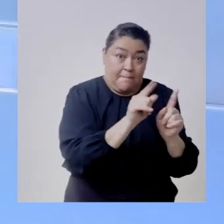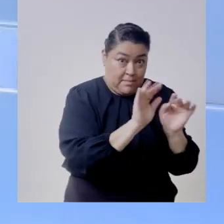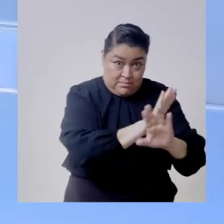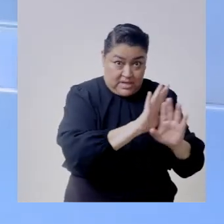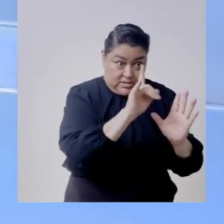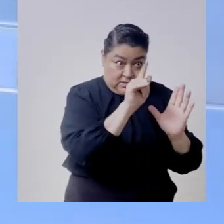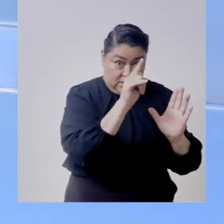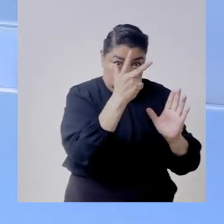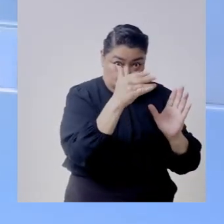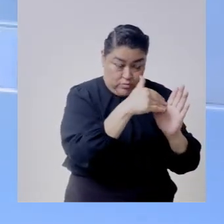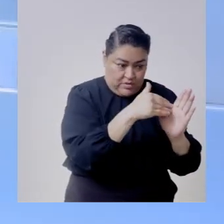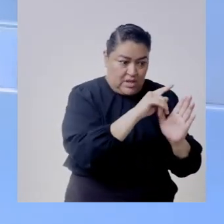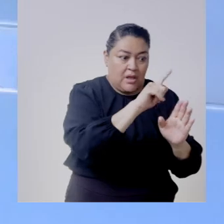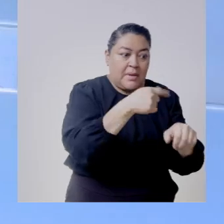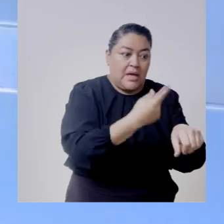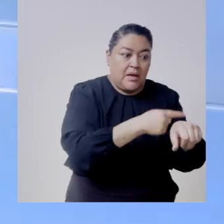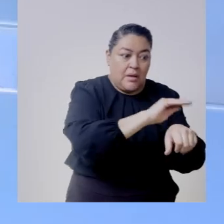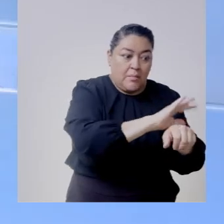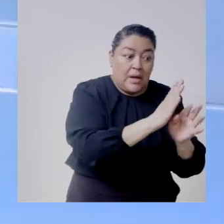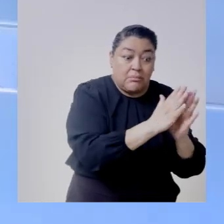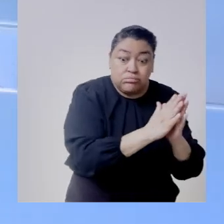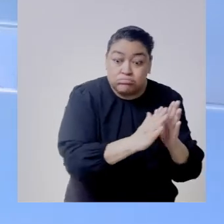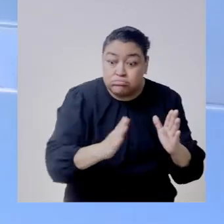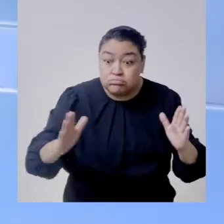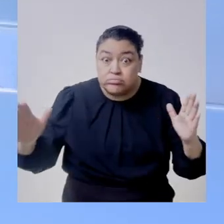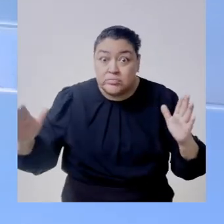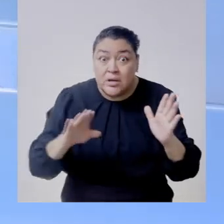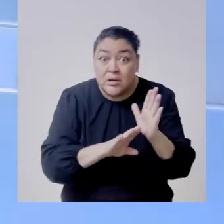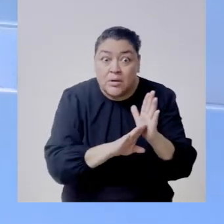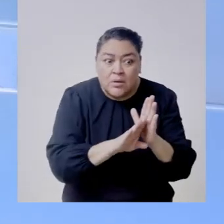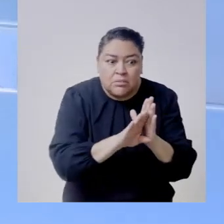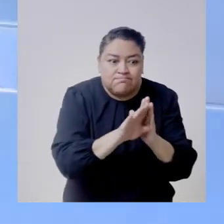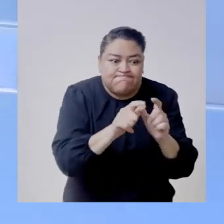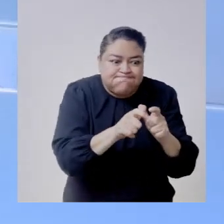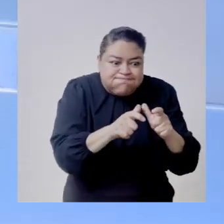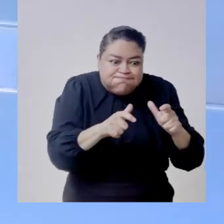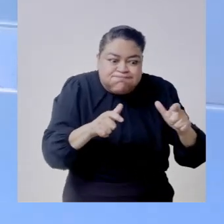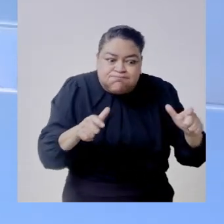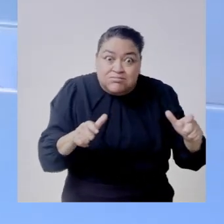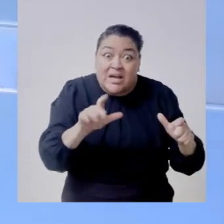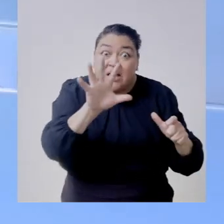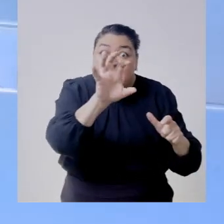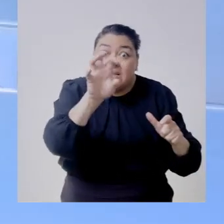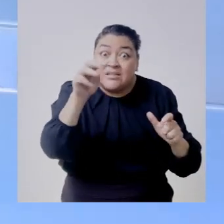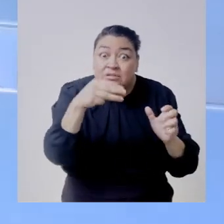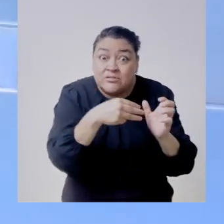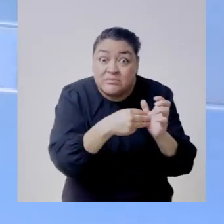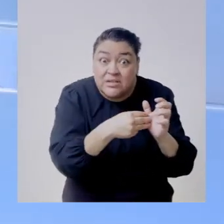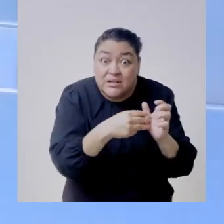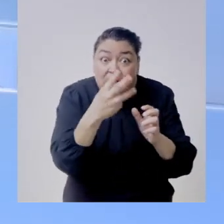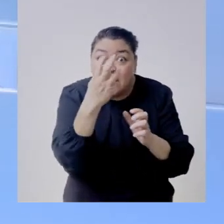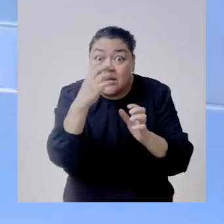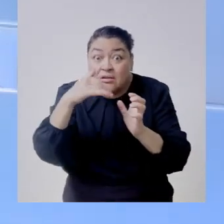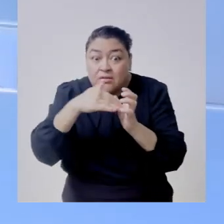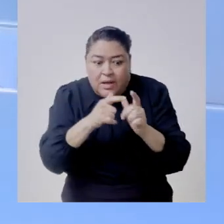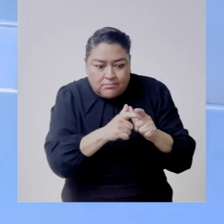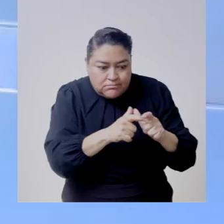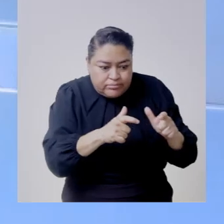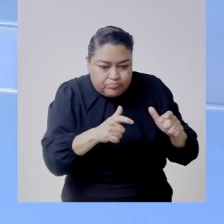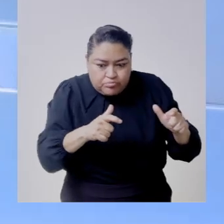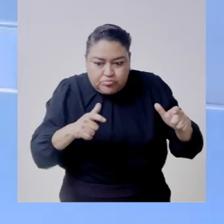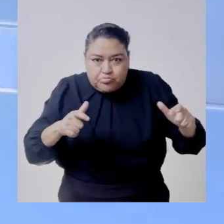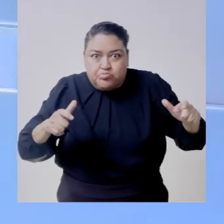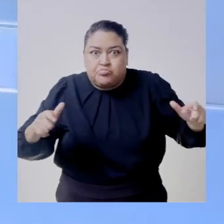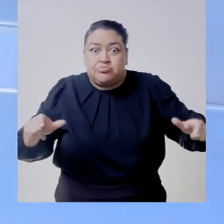y bueno después de pandemia en la pandemia nos fuimos a más de 300 mil personas y para ahí fuimos creciendo hasta llegar a esta cifra